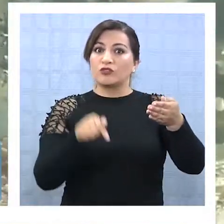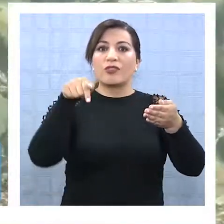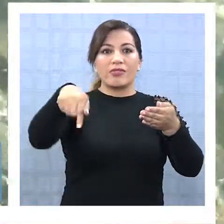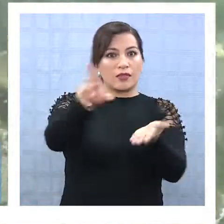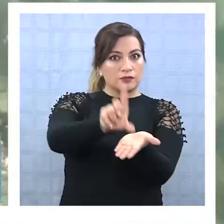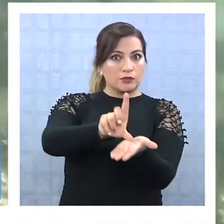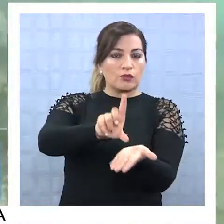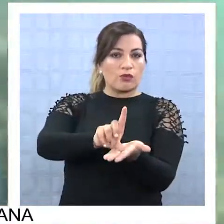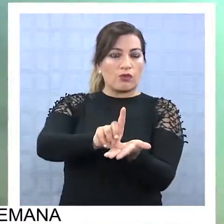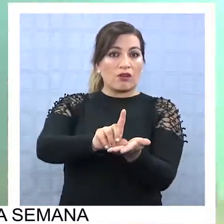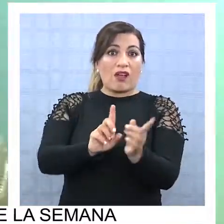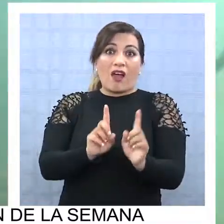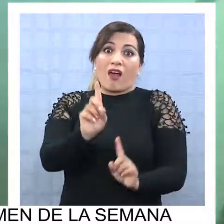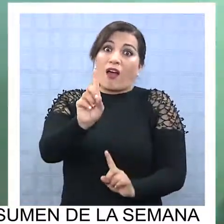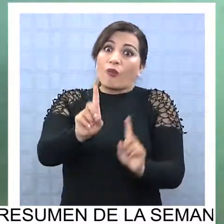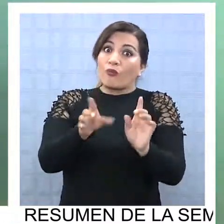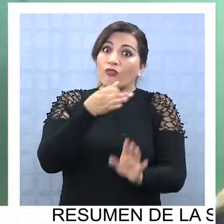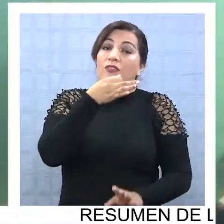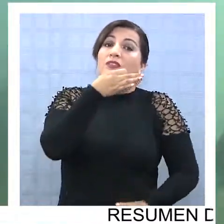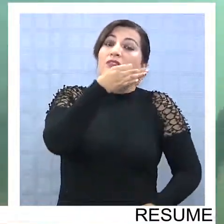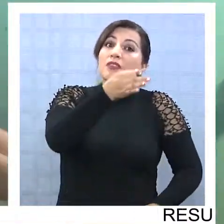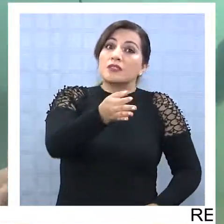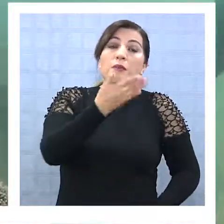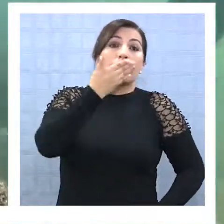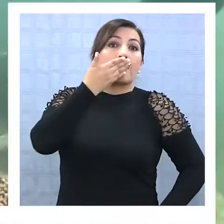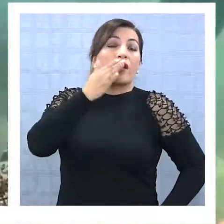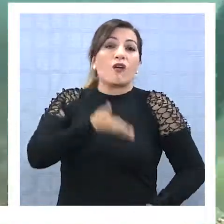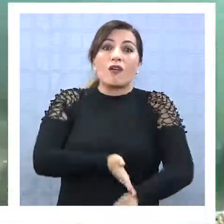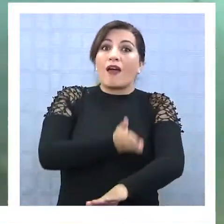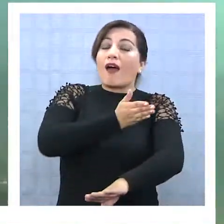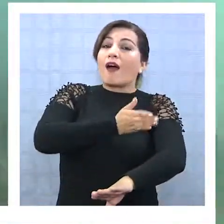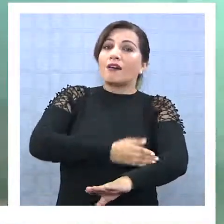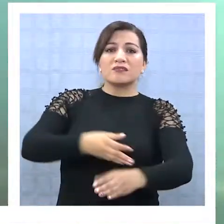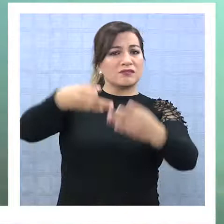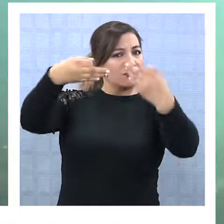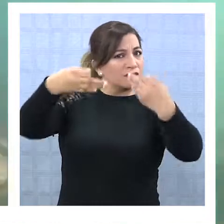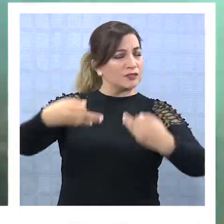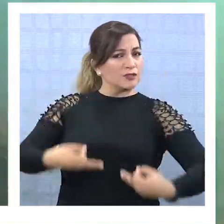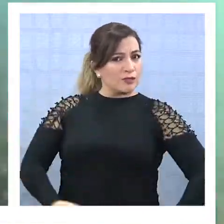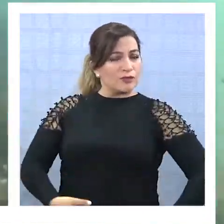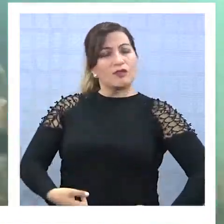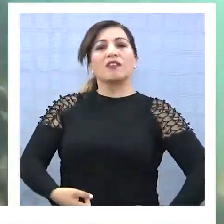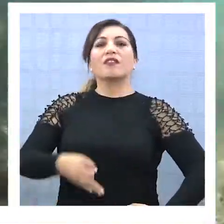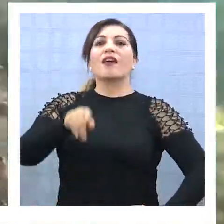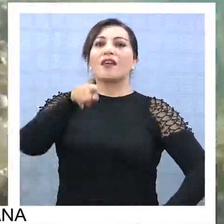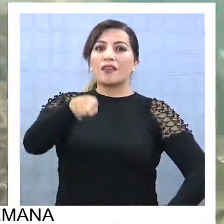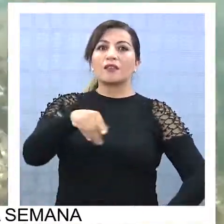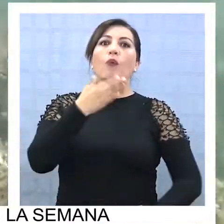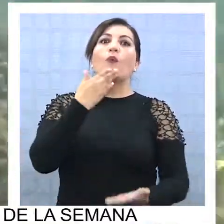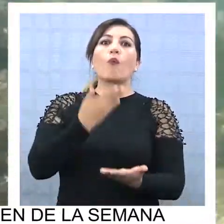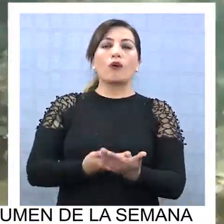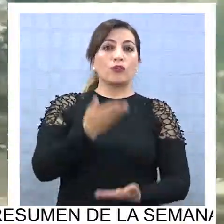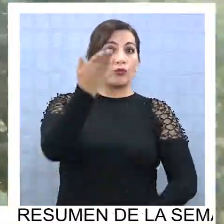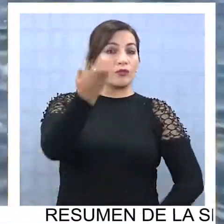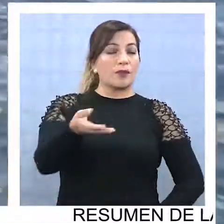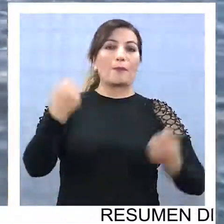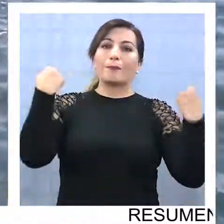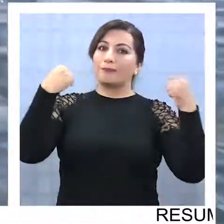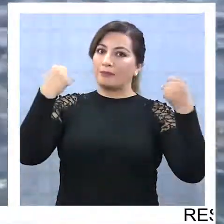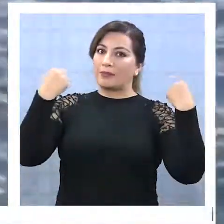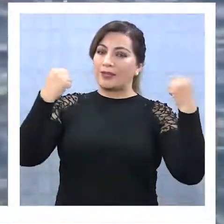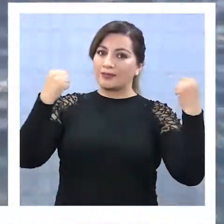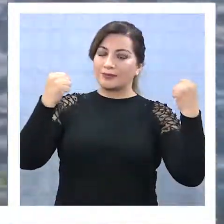zona, quienes instaron a tomar las medidas de seguridad pertinentes a la hora de practicar este tipo de